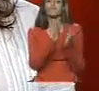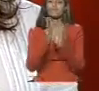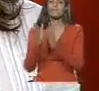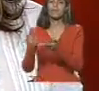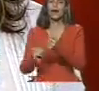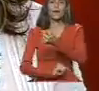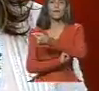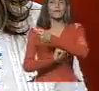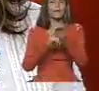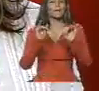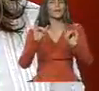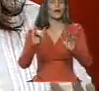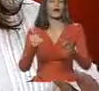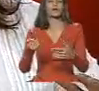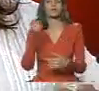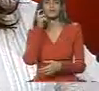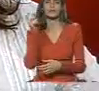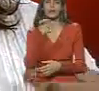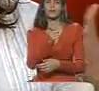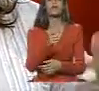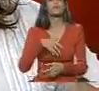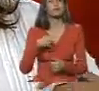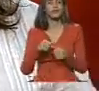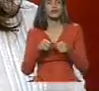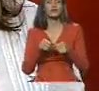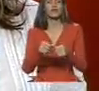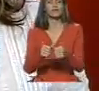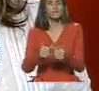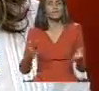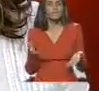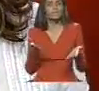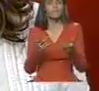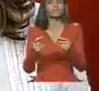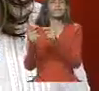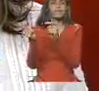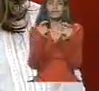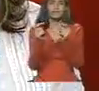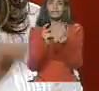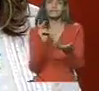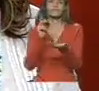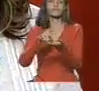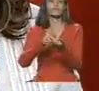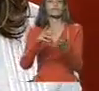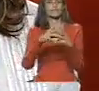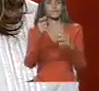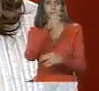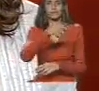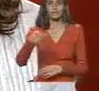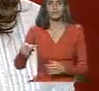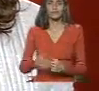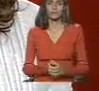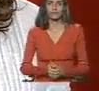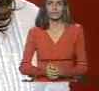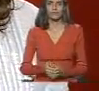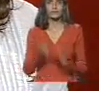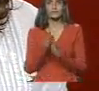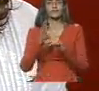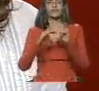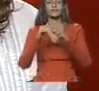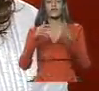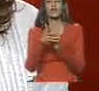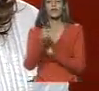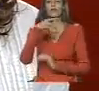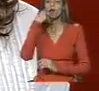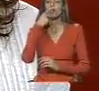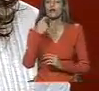bases, que son las bases de patrullas, podamos seguir incentivando la discusión y la participación de la gente. Mira, y el proceso de cooptación para los equipos